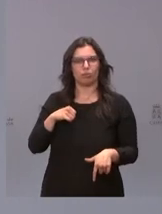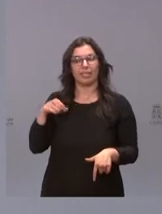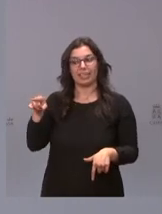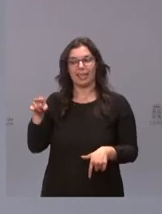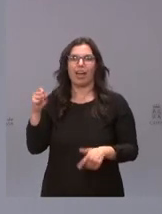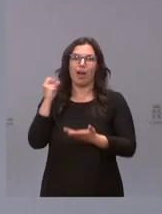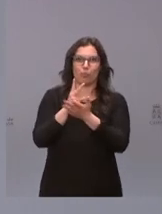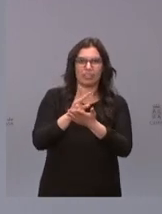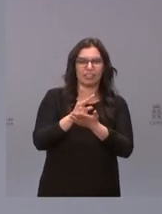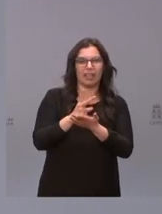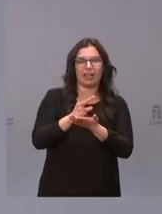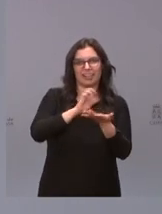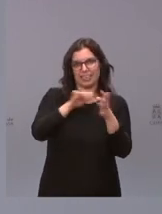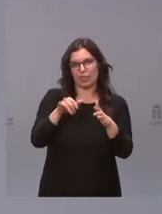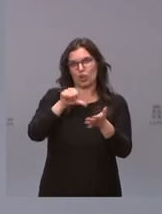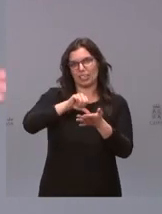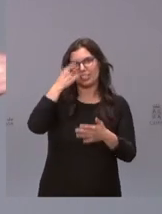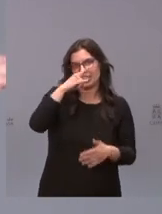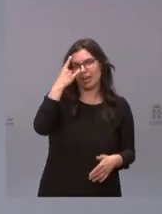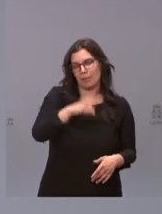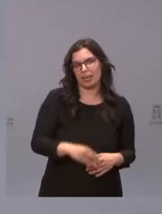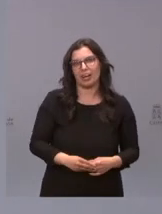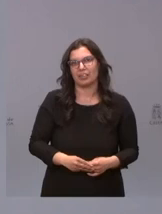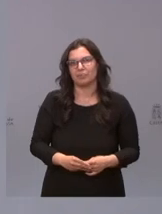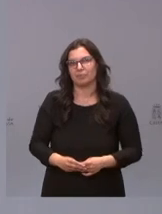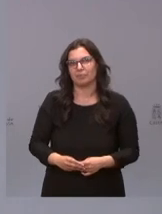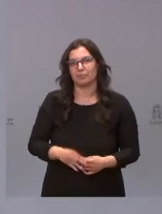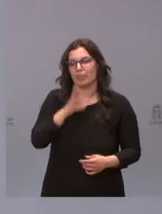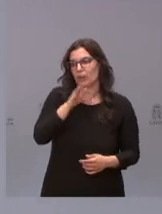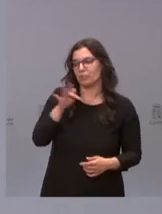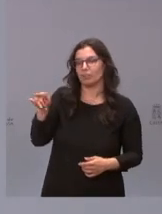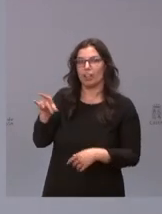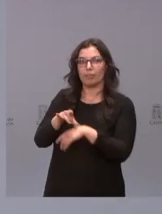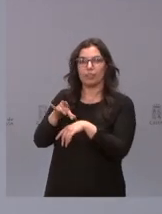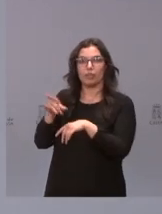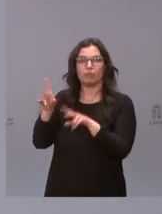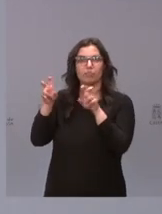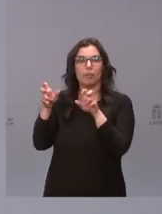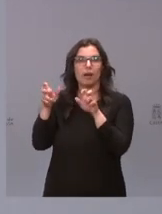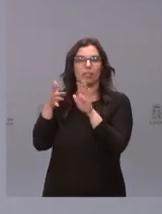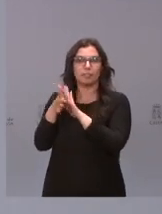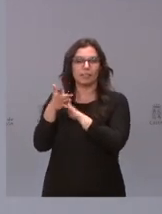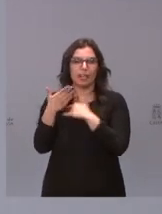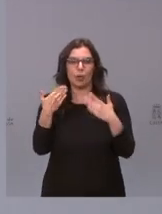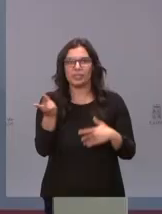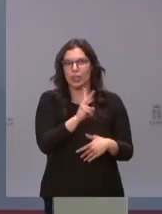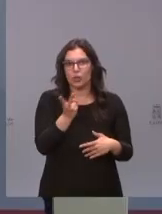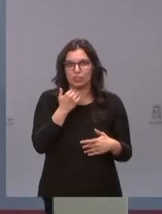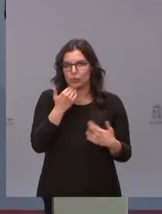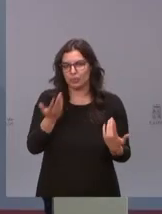Castilla y León y por Salamanca yo pues ya le cedo la palabra al doctor Barbacid para que explique las conversaciones